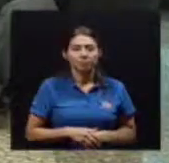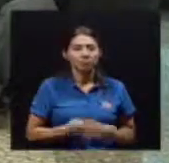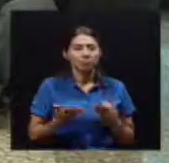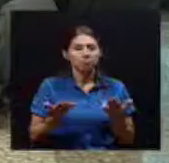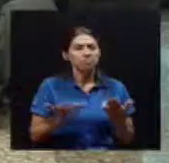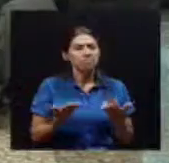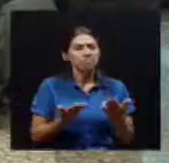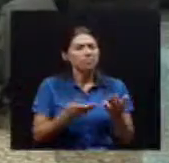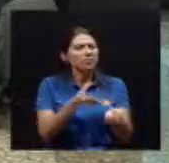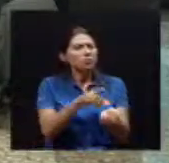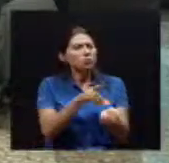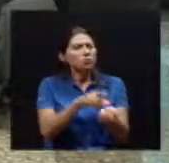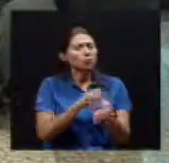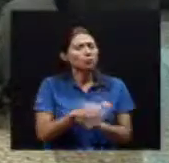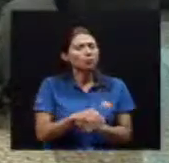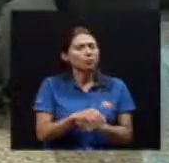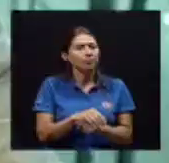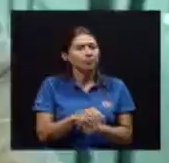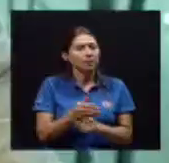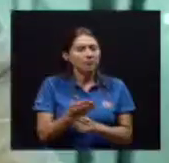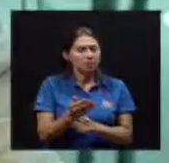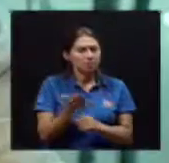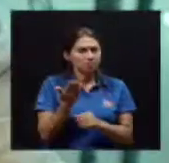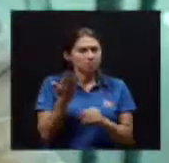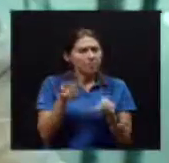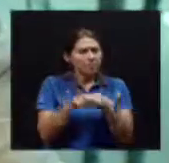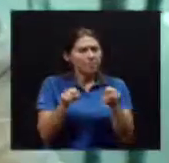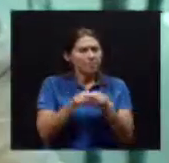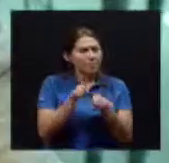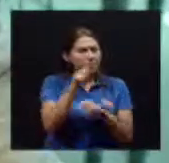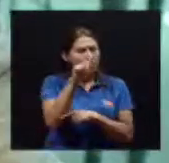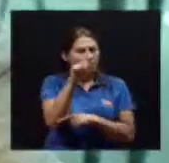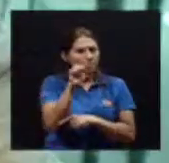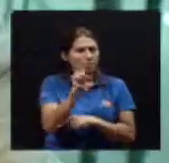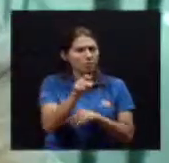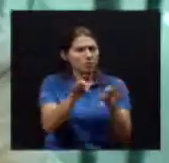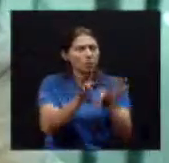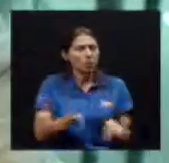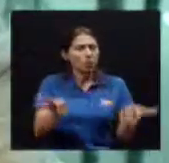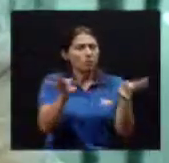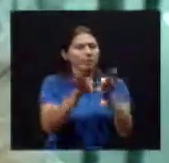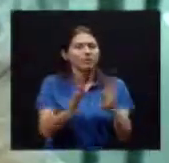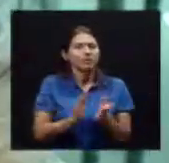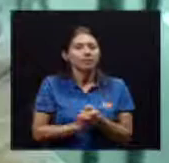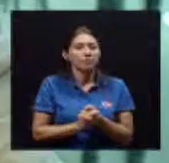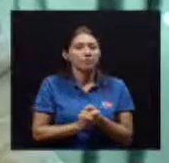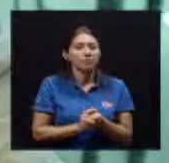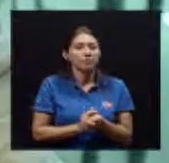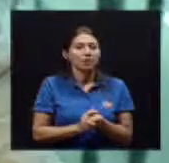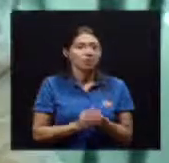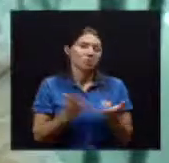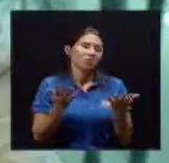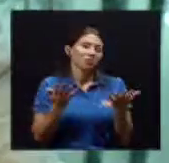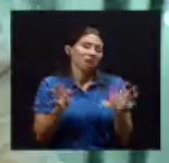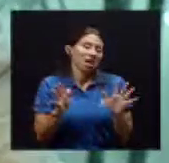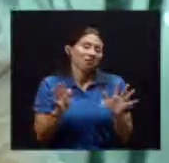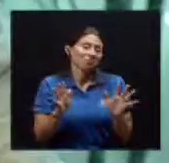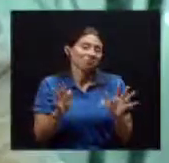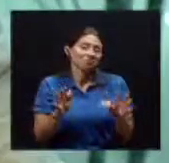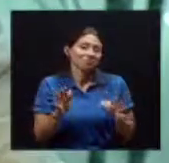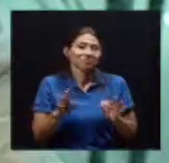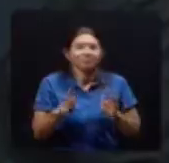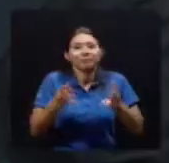Un adulto mayor Pues ha perdido Sus dientes Tiene ya ausencia De muchas De sus piezas naturales ¿Qué recomienda ¿Qué